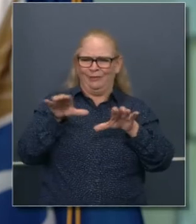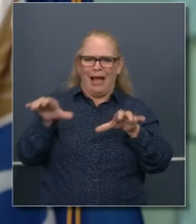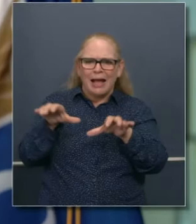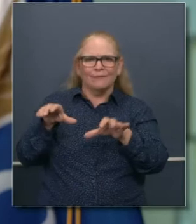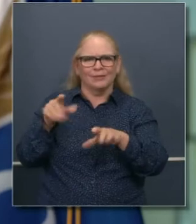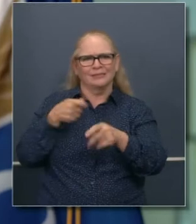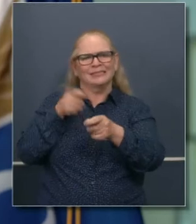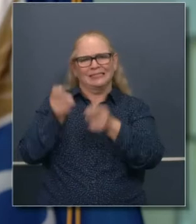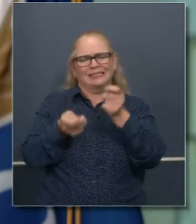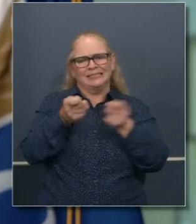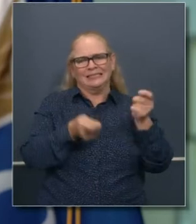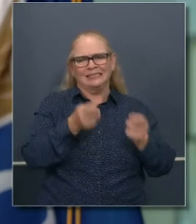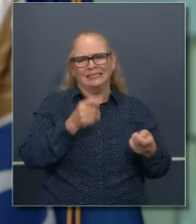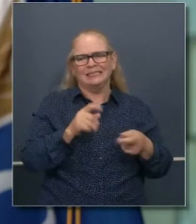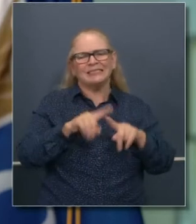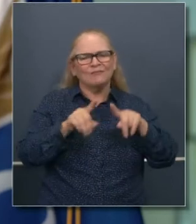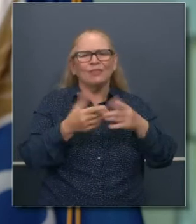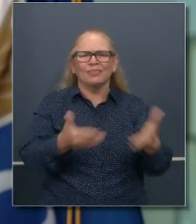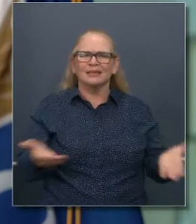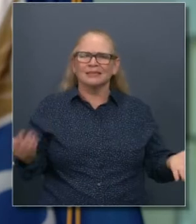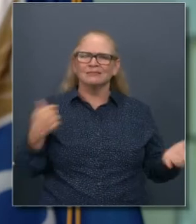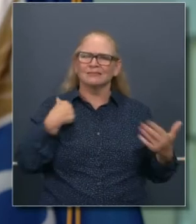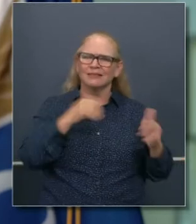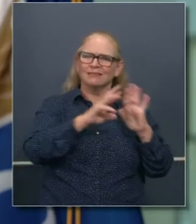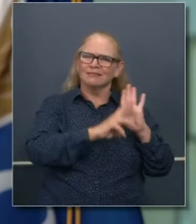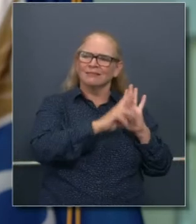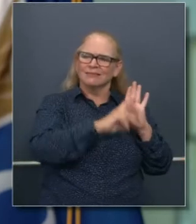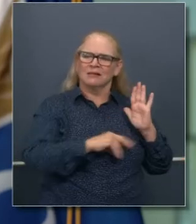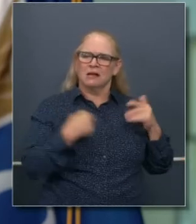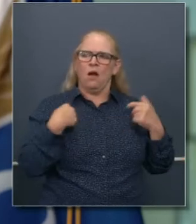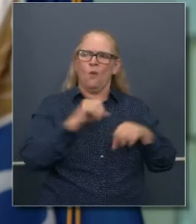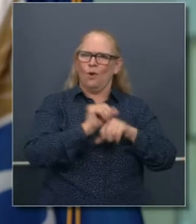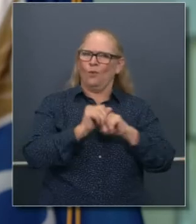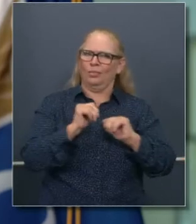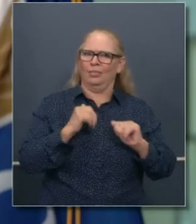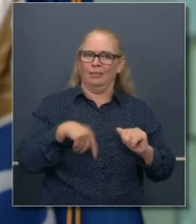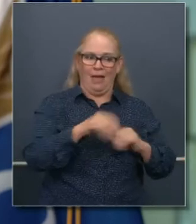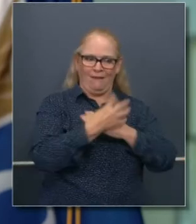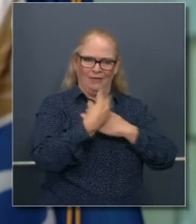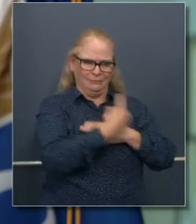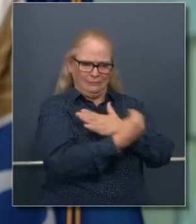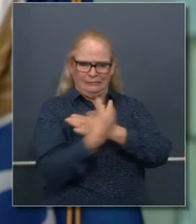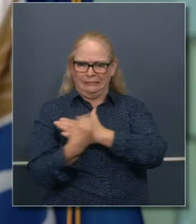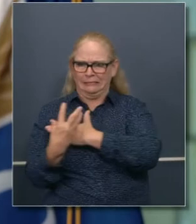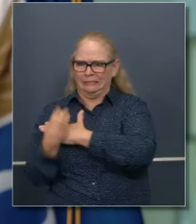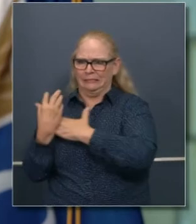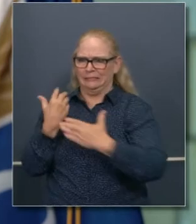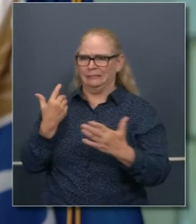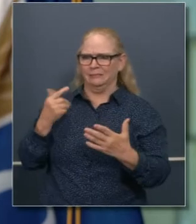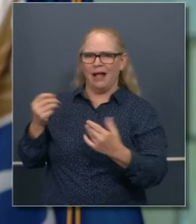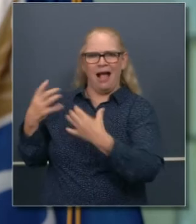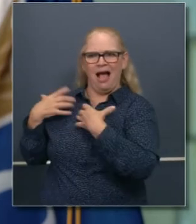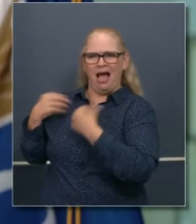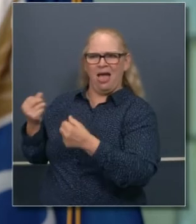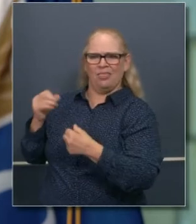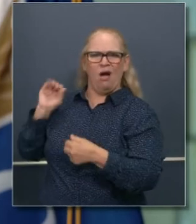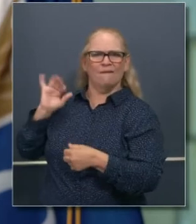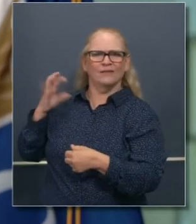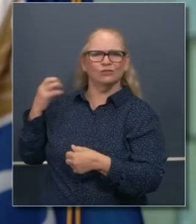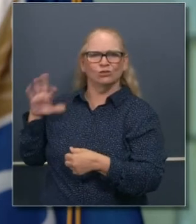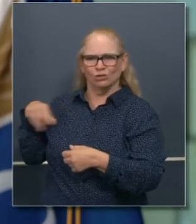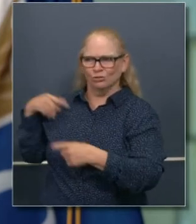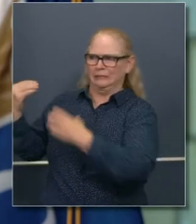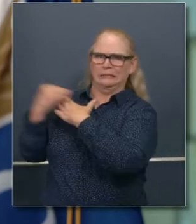factores. Seguiremos trabajando con nuestros comités, consejeros, con funcionarios de seguridad, de salud